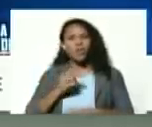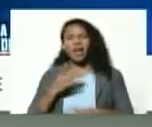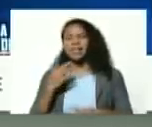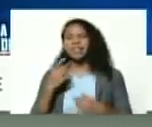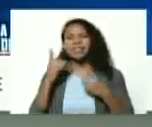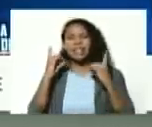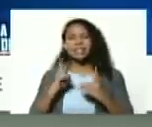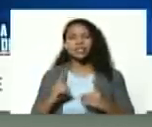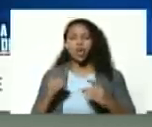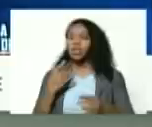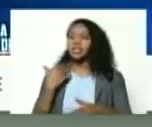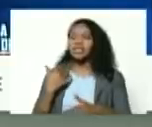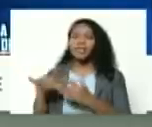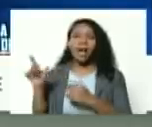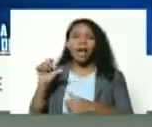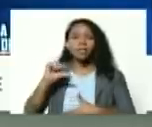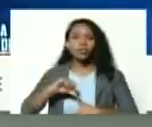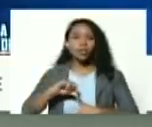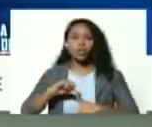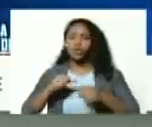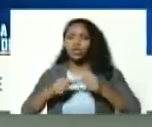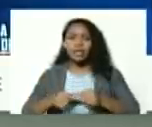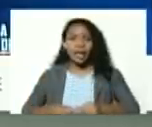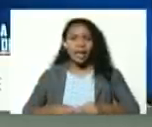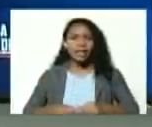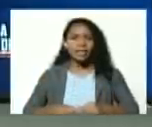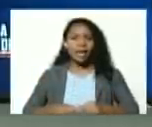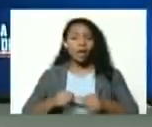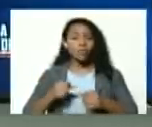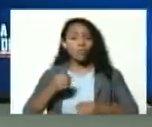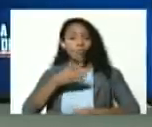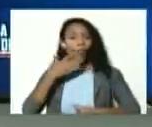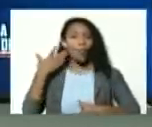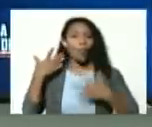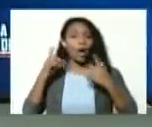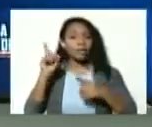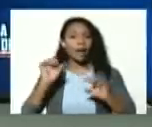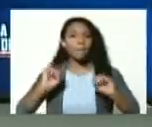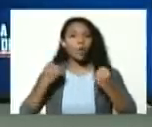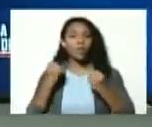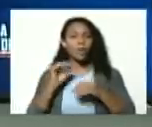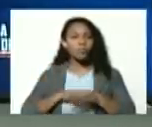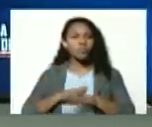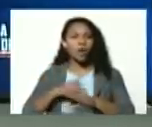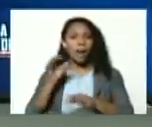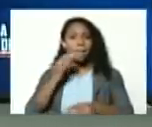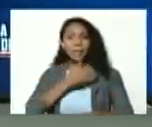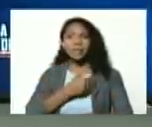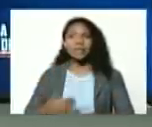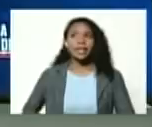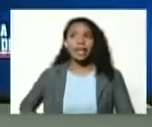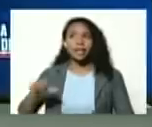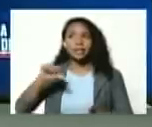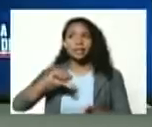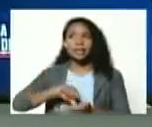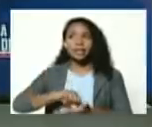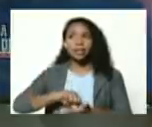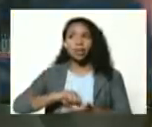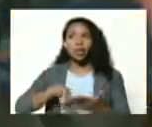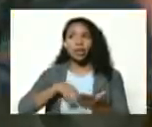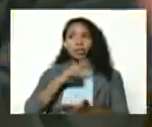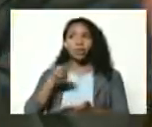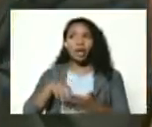a Suramérica y no se queda en un palacio de gobierno en Bogotá? Alexander Torres presidente del Centro Nacional de la Historia